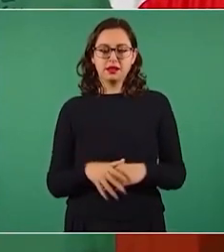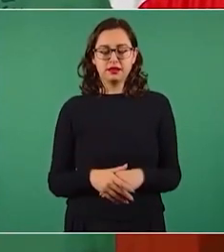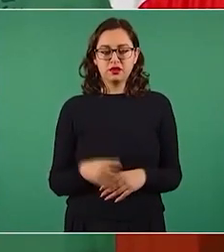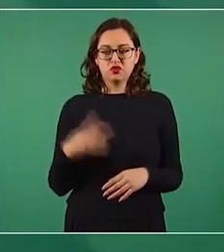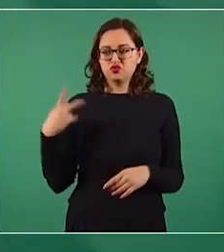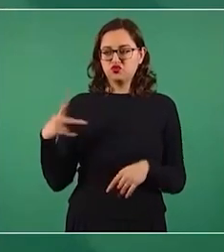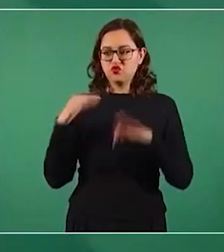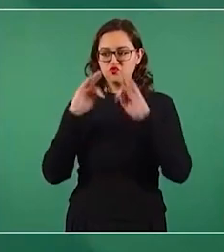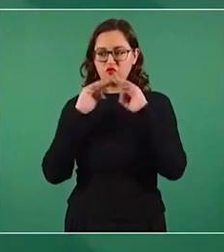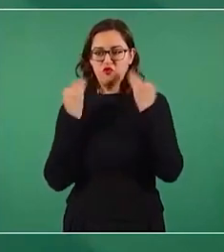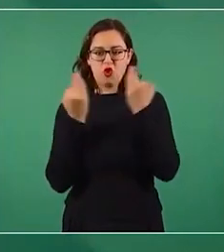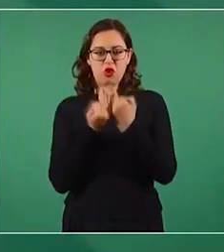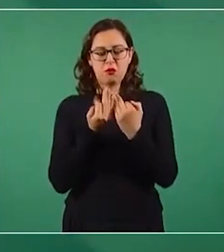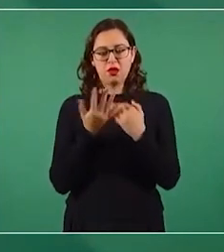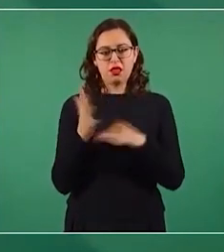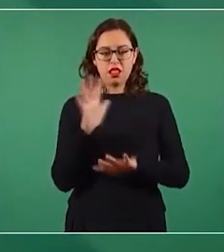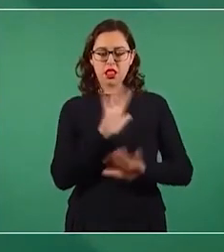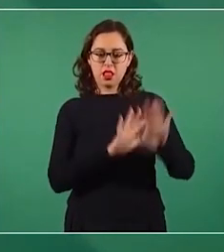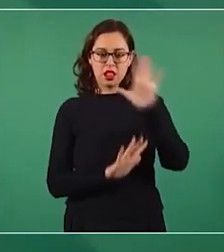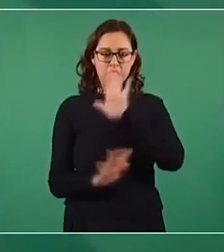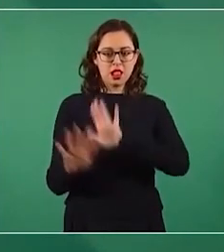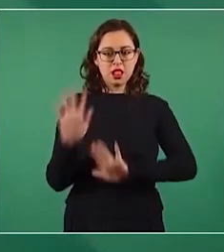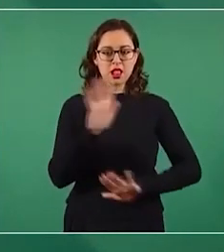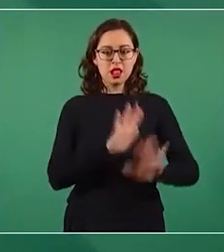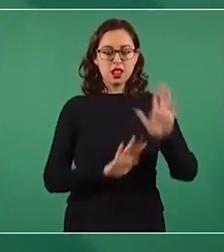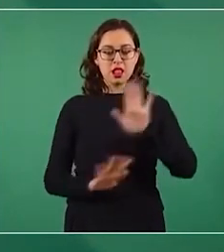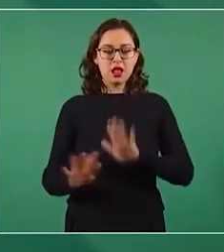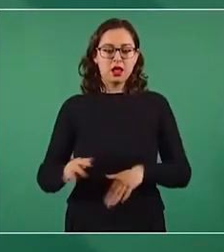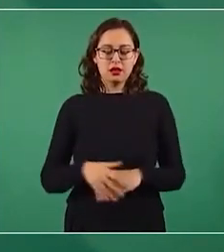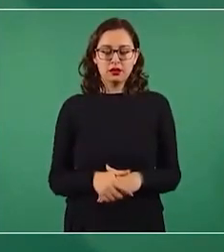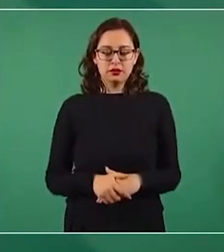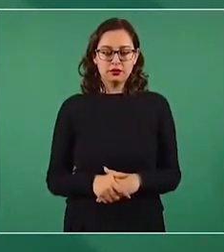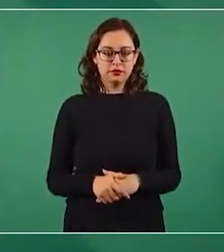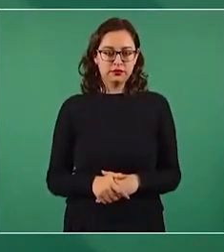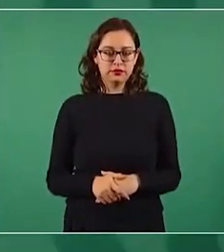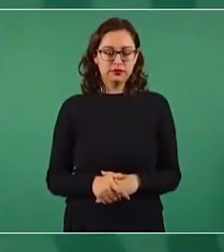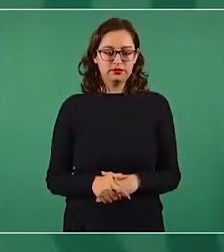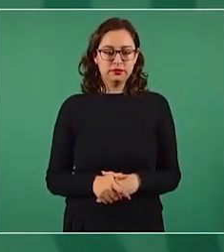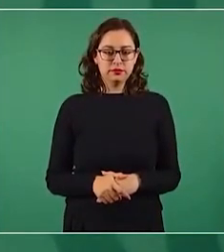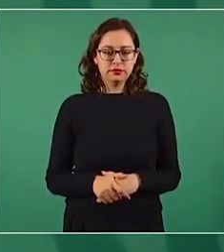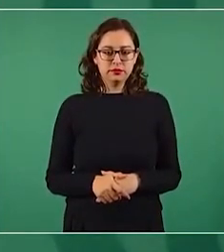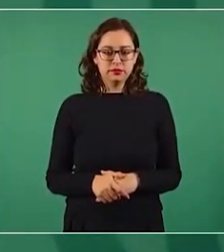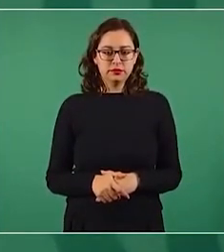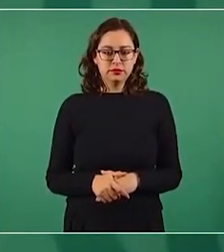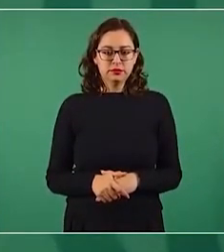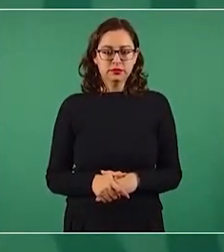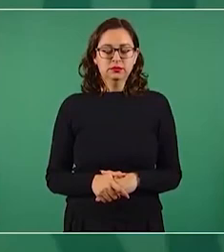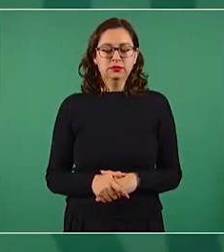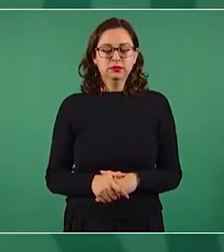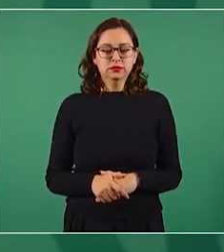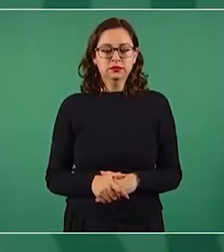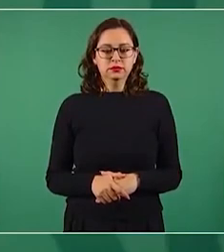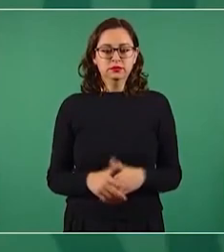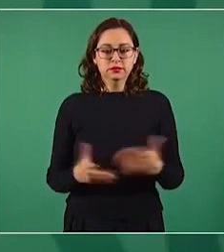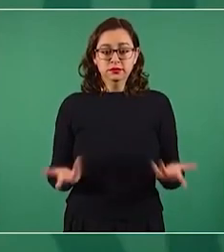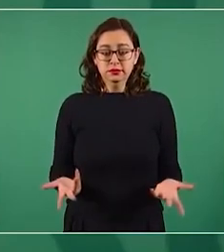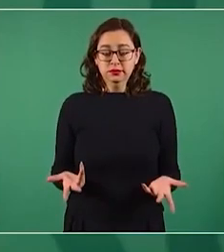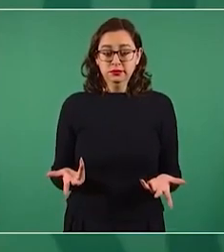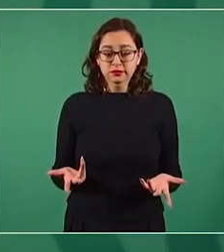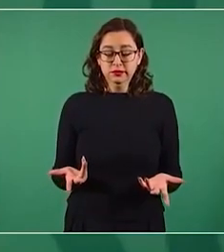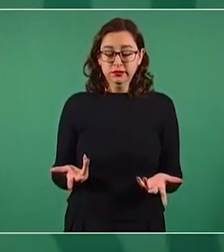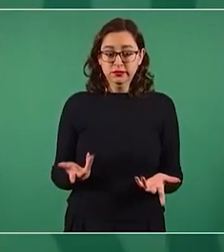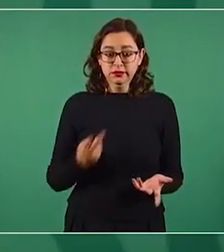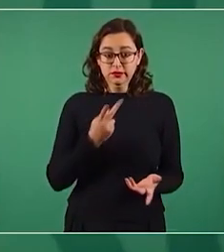antojo. No, siquiera dependen del Poder Judicial.